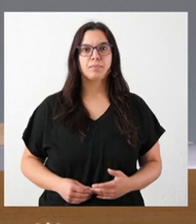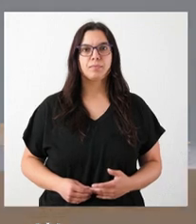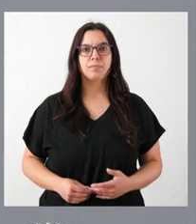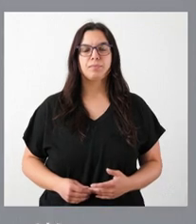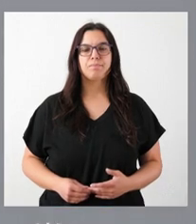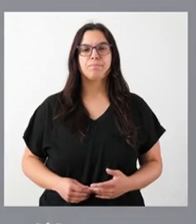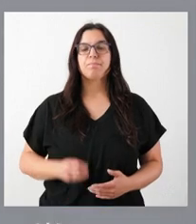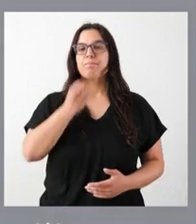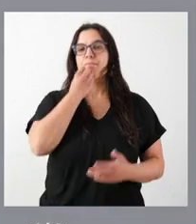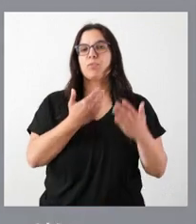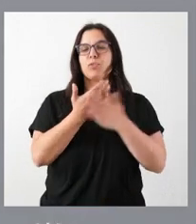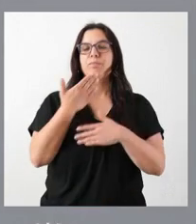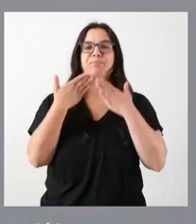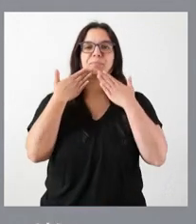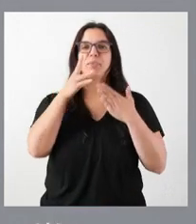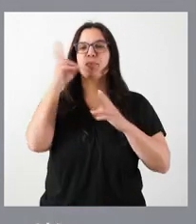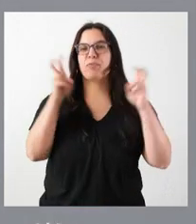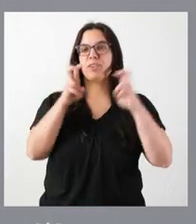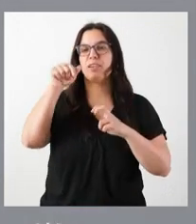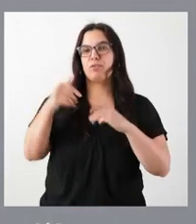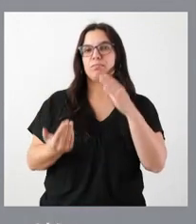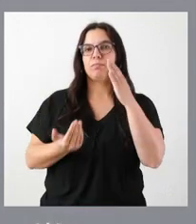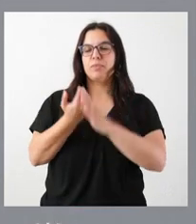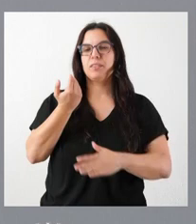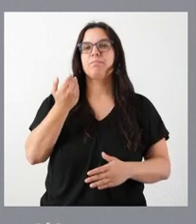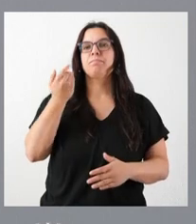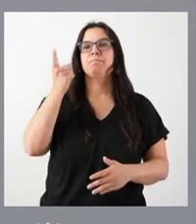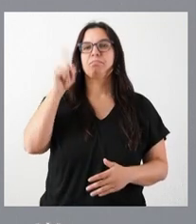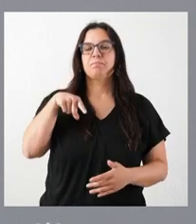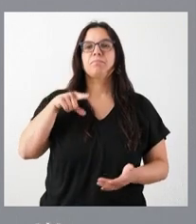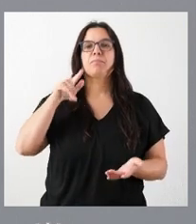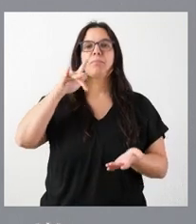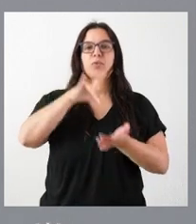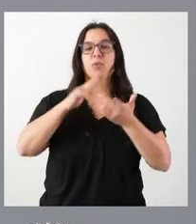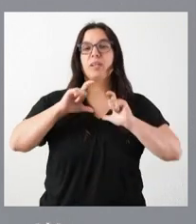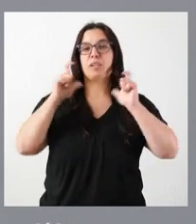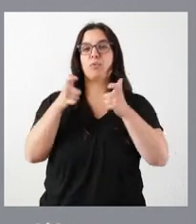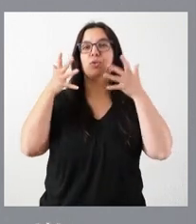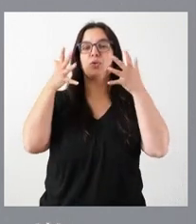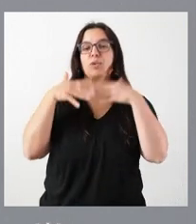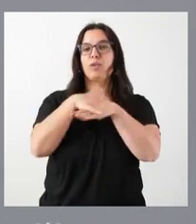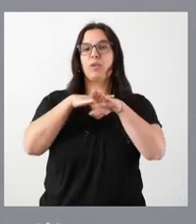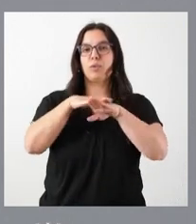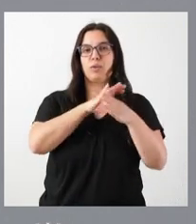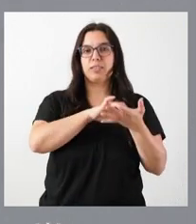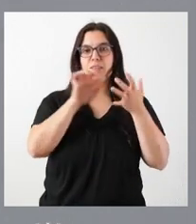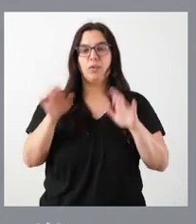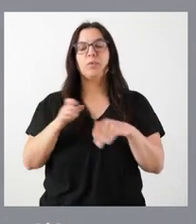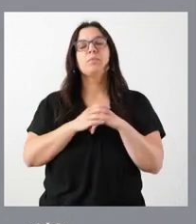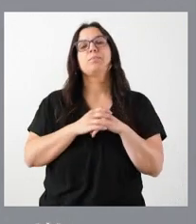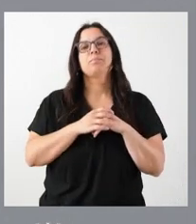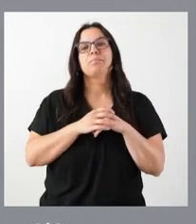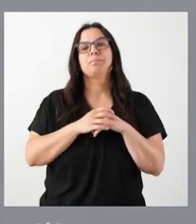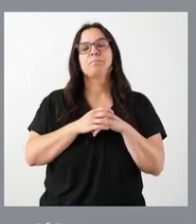Buenos días y muchas gracias por su presencia. Esta mañana en la que también hemos tenido reunión del Consejo de Gobierno de Castilla y León. Tienen ustedes la